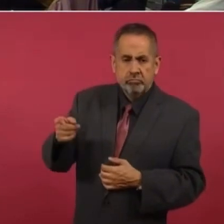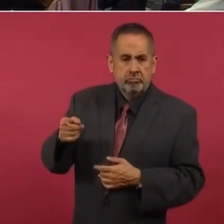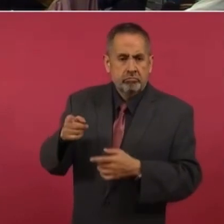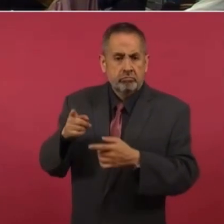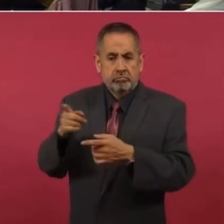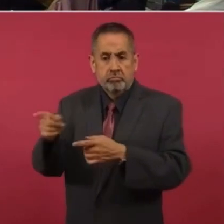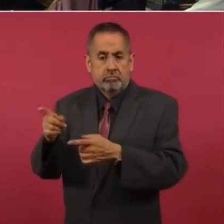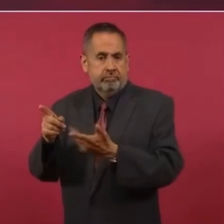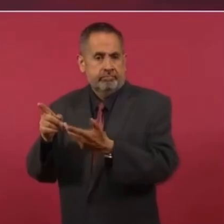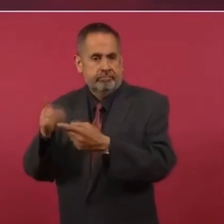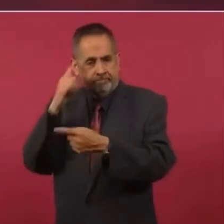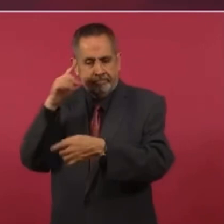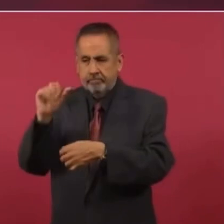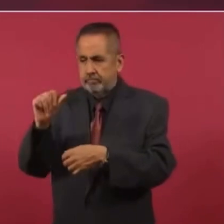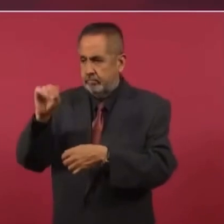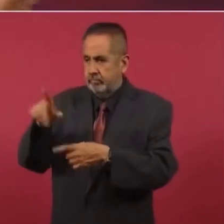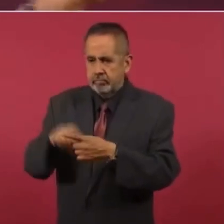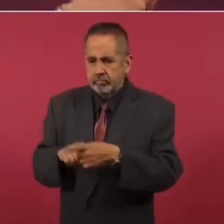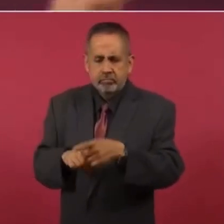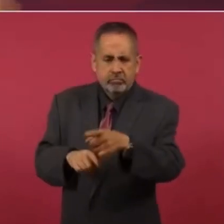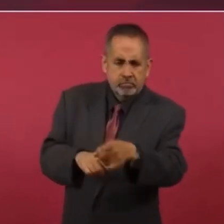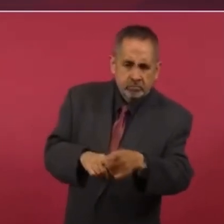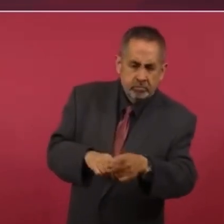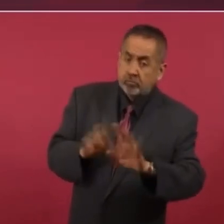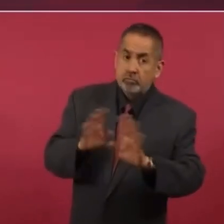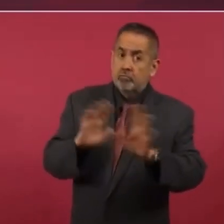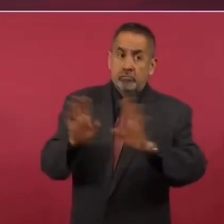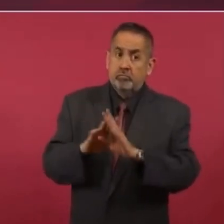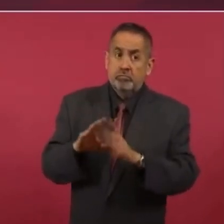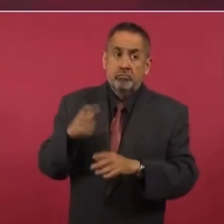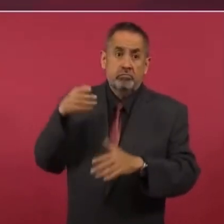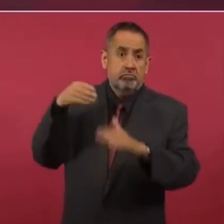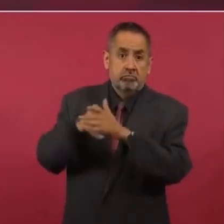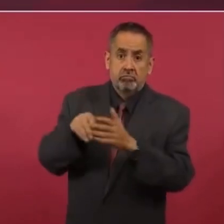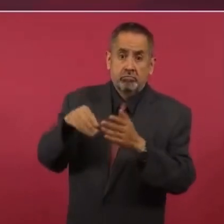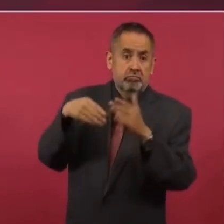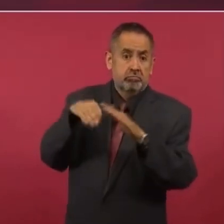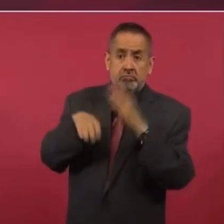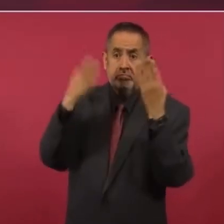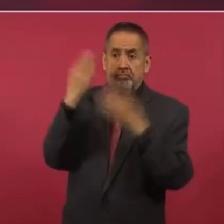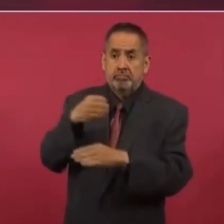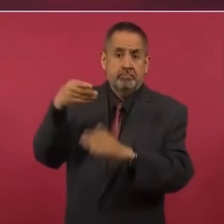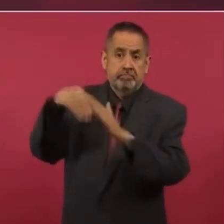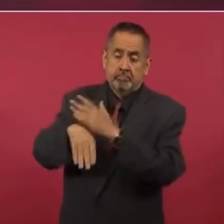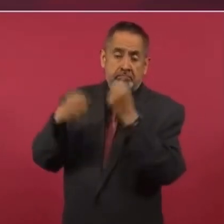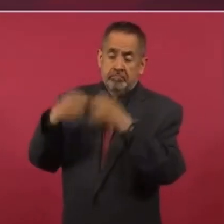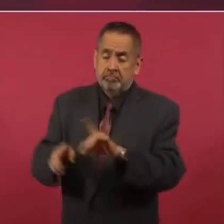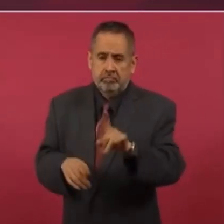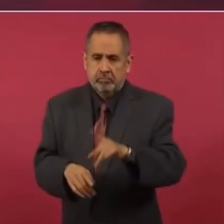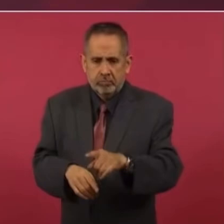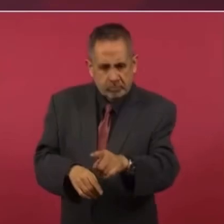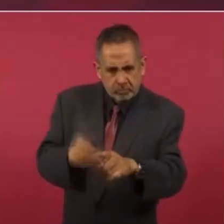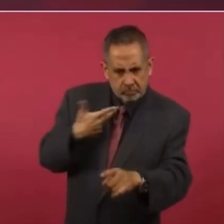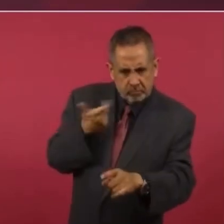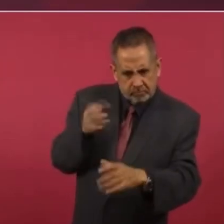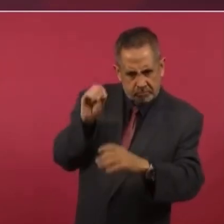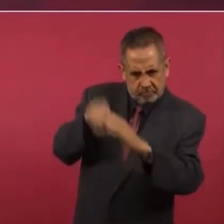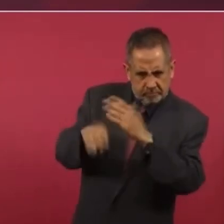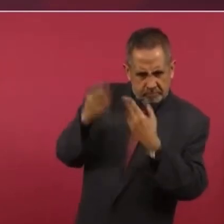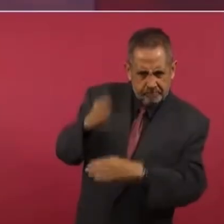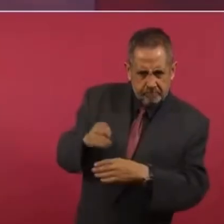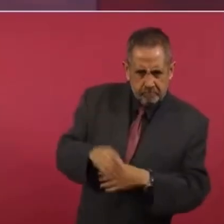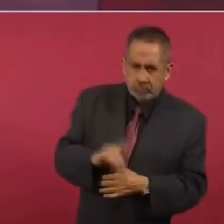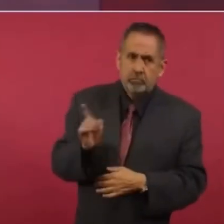se va a caer la bolsa. Oye, pero si tú no tienes inversiones en la bolsa. No, no, no, no, pero va a ser terrible.